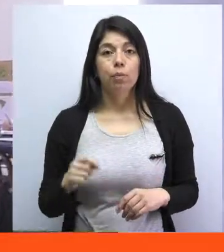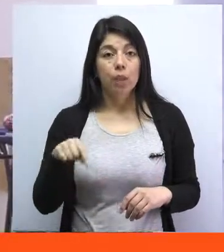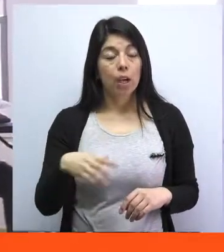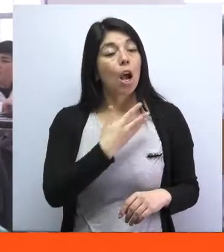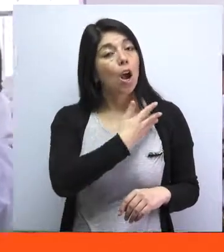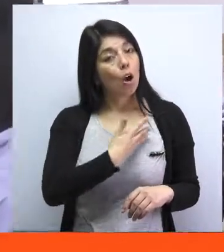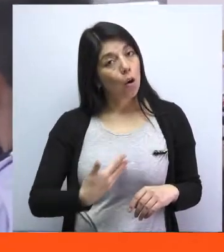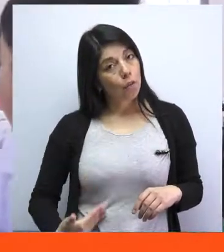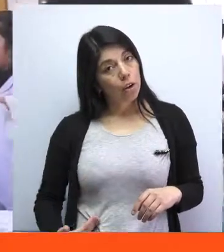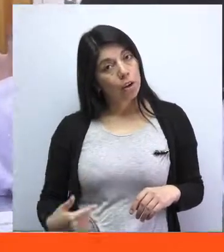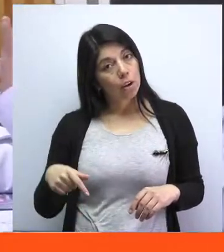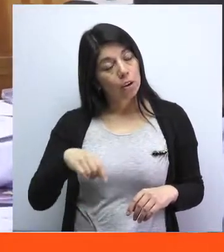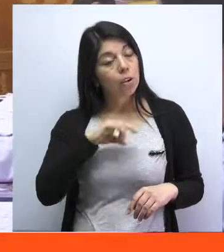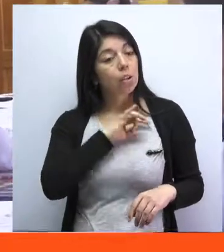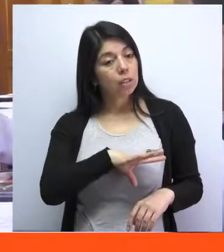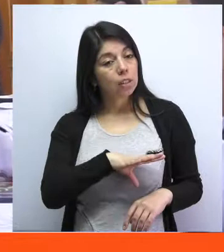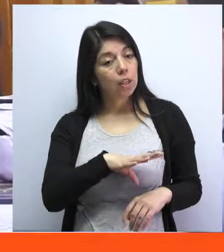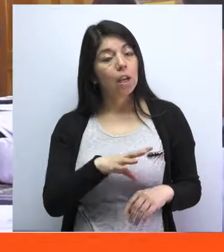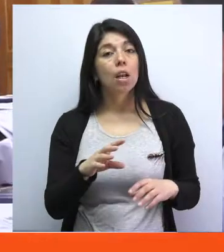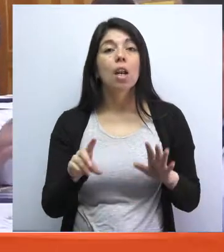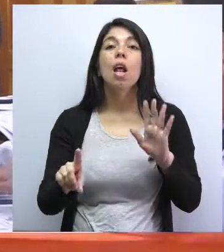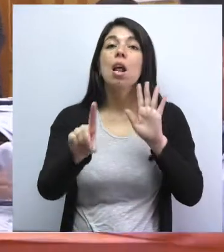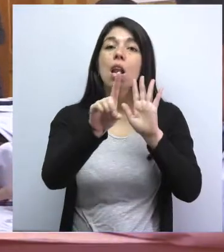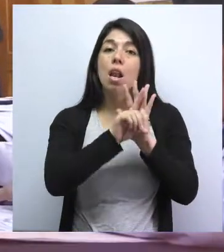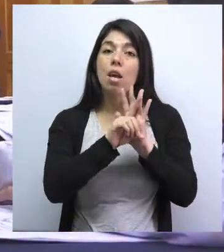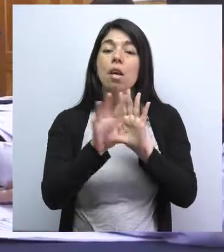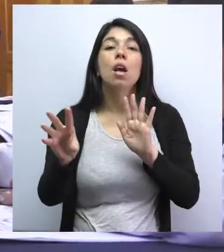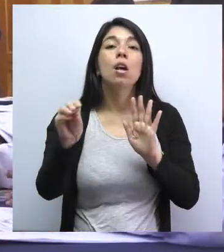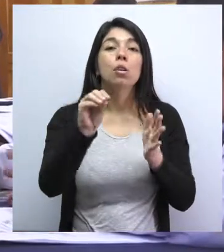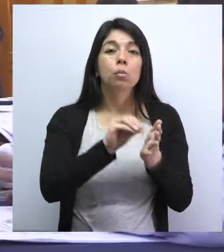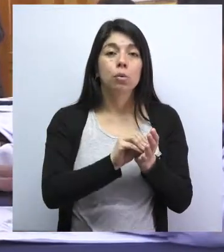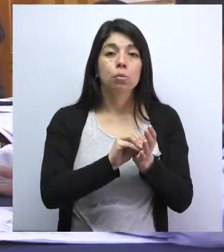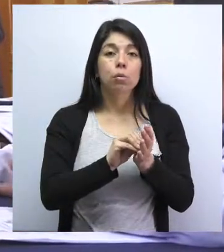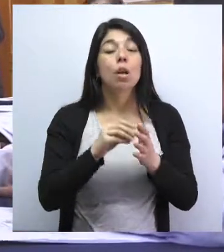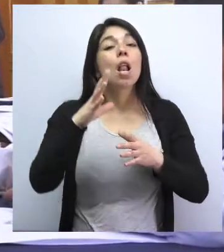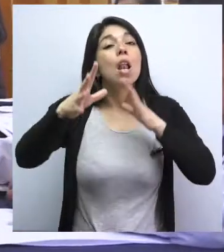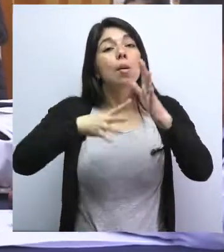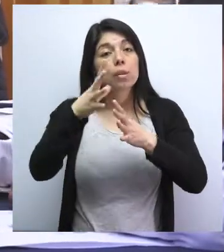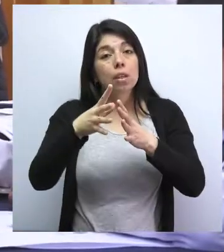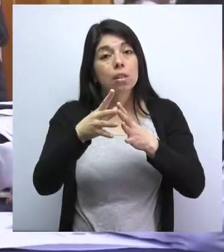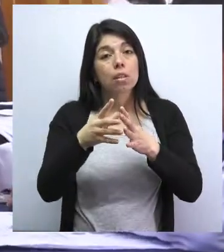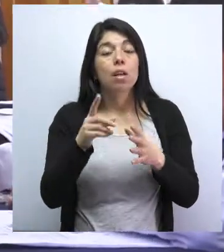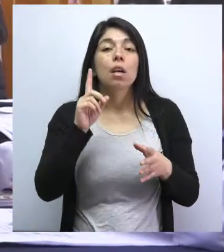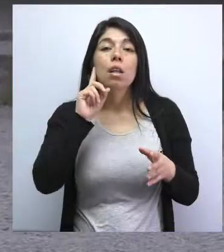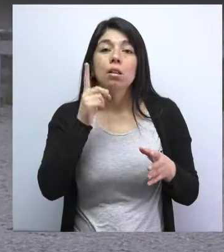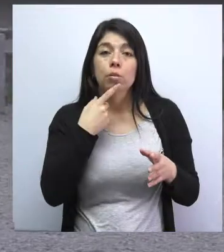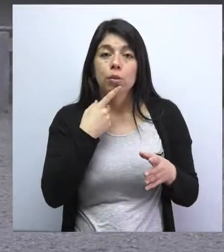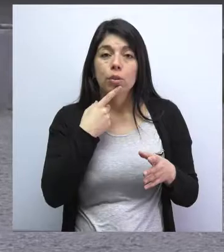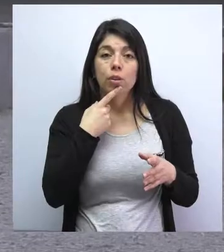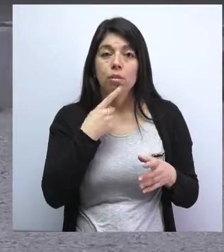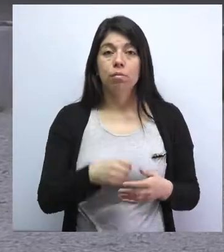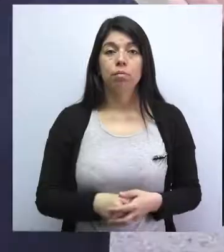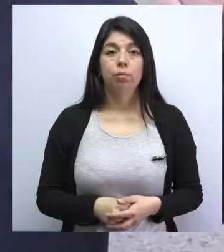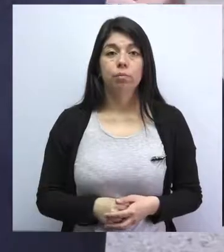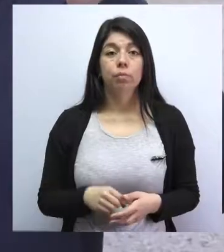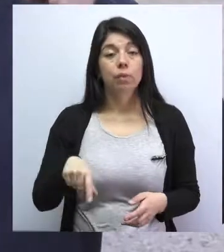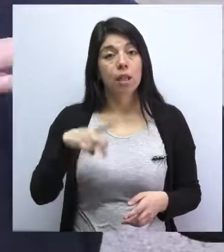reconoció la lengua de señas chilena como la lengua oficial de las personas sordas en el país. El